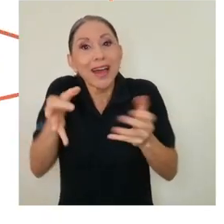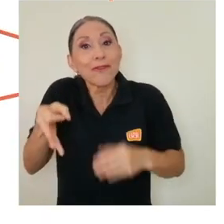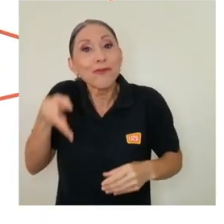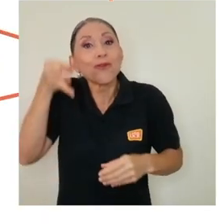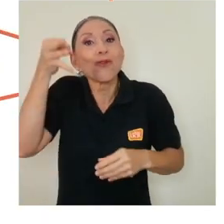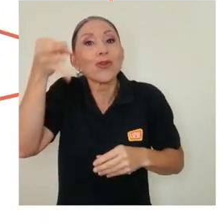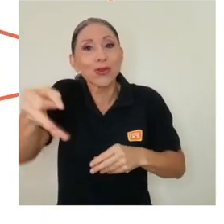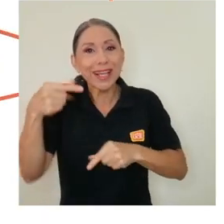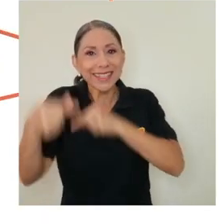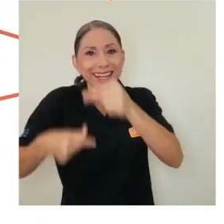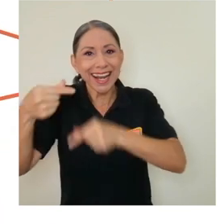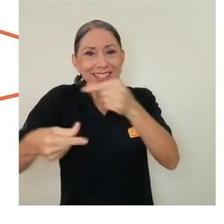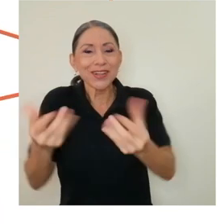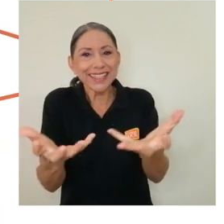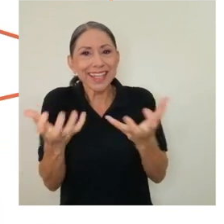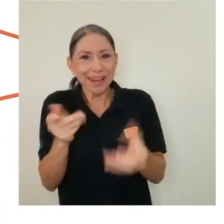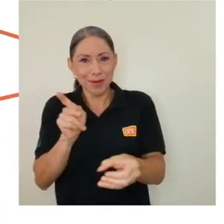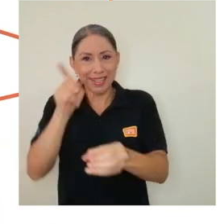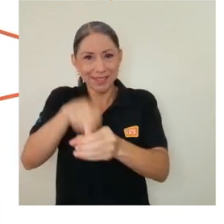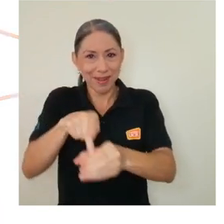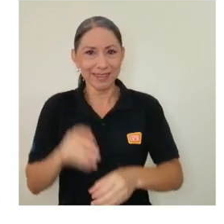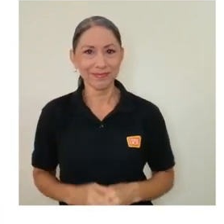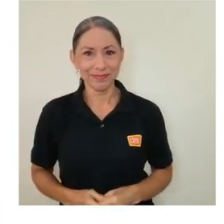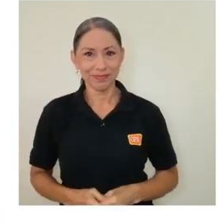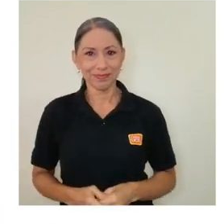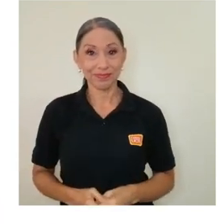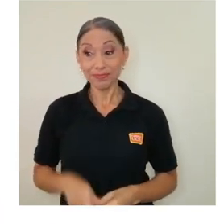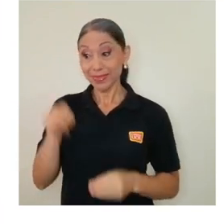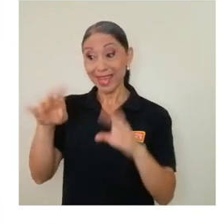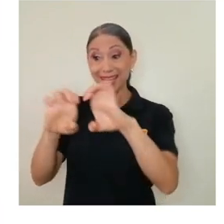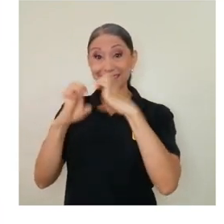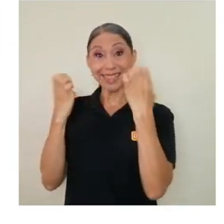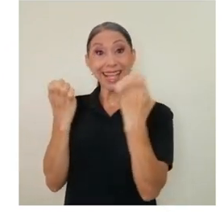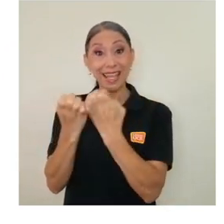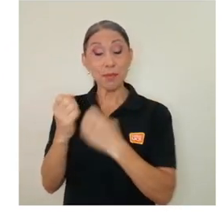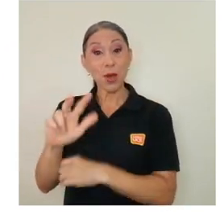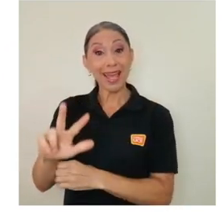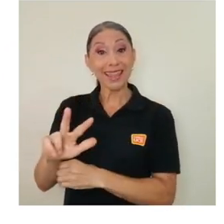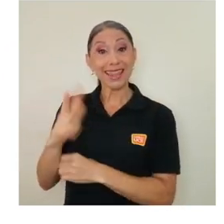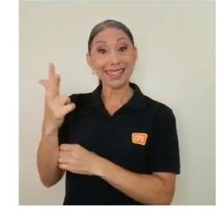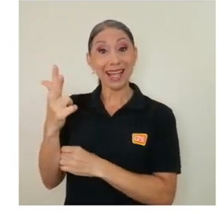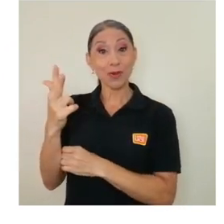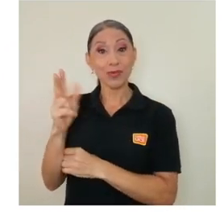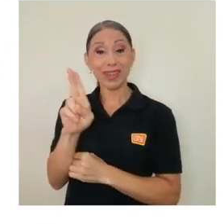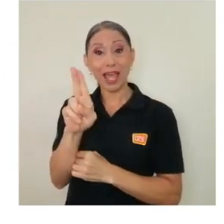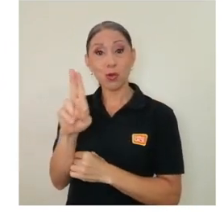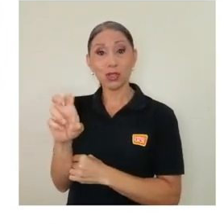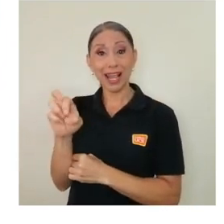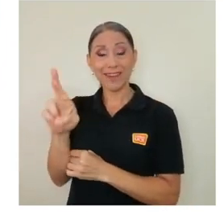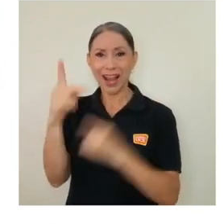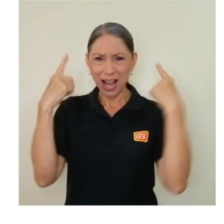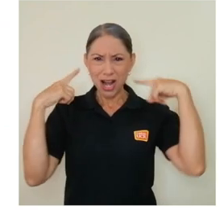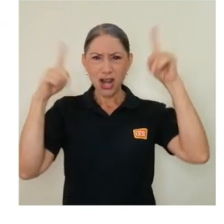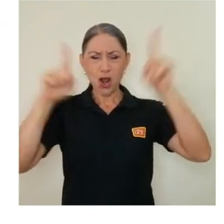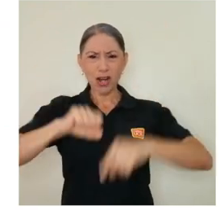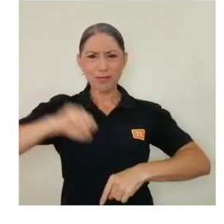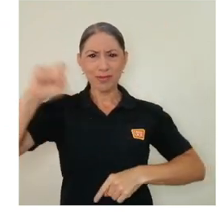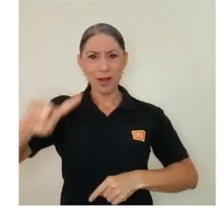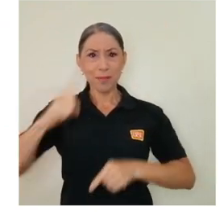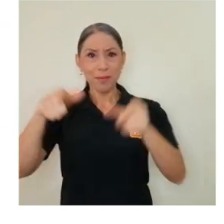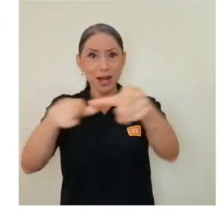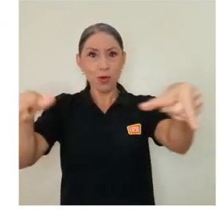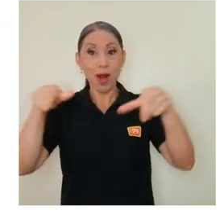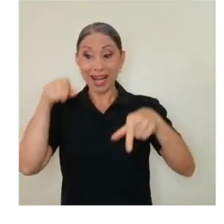generaciones de nuestra escuela que quieran participar. Este equipo es el tercero de la UCR en alcanzar el primer lugar en esta